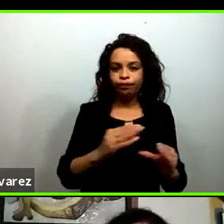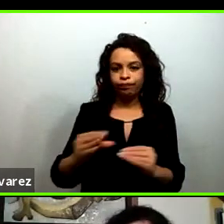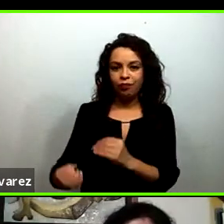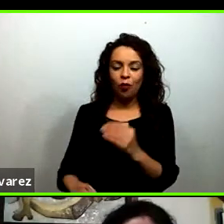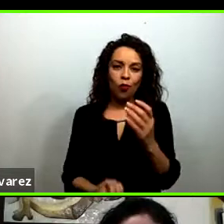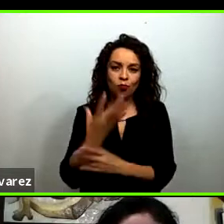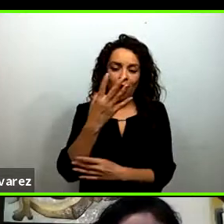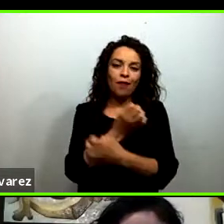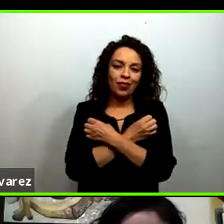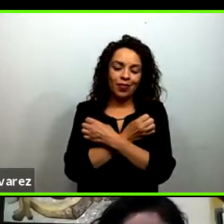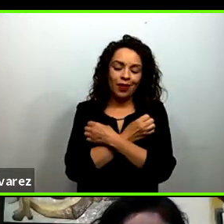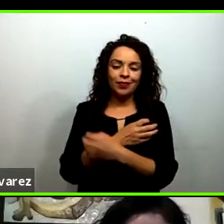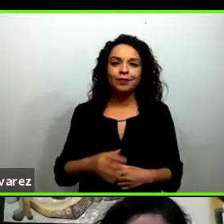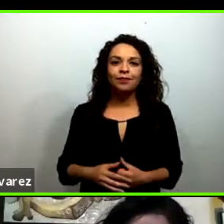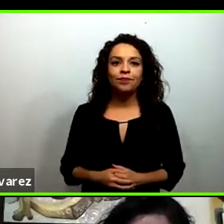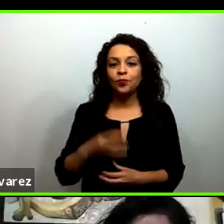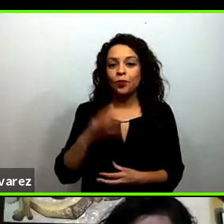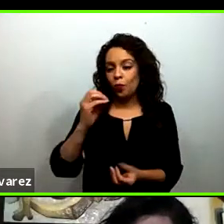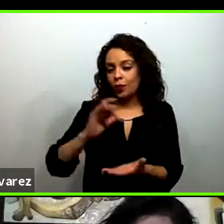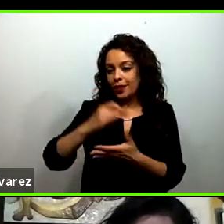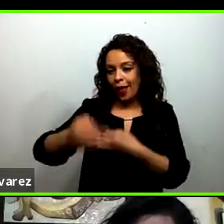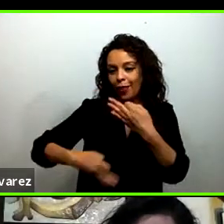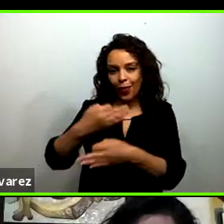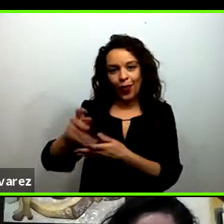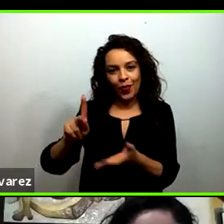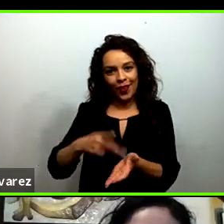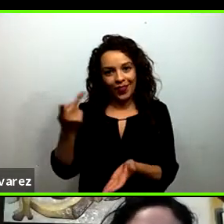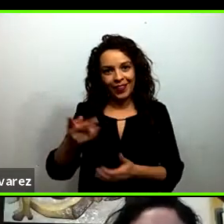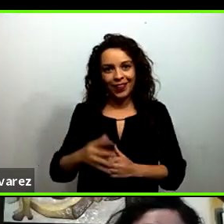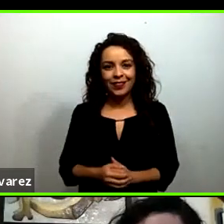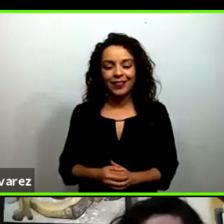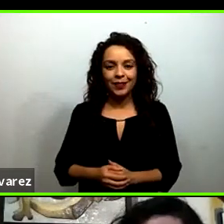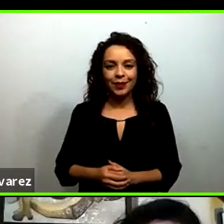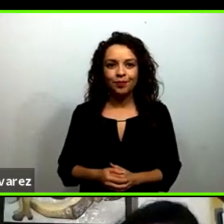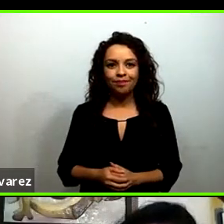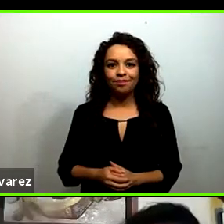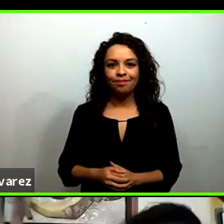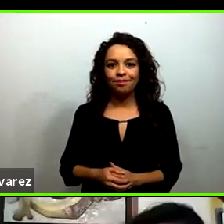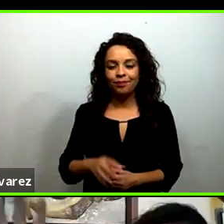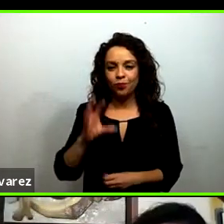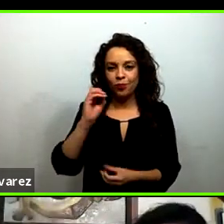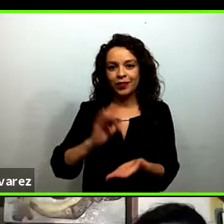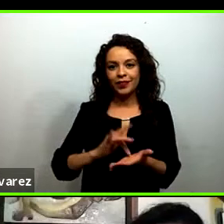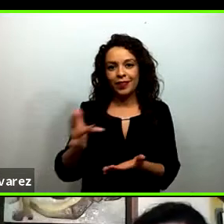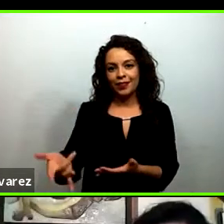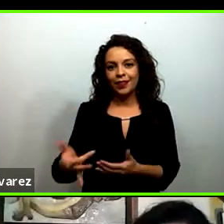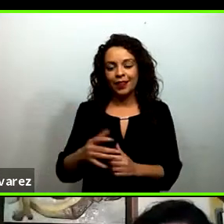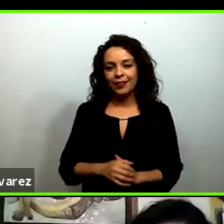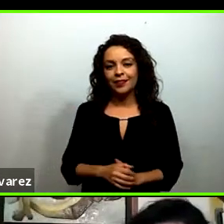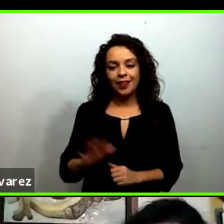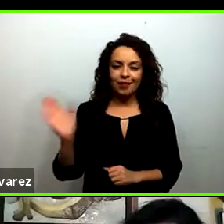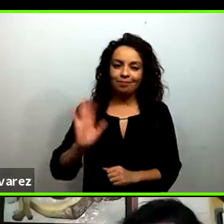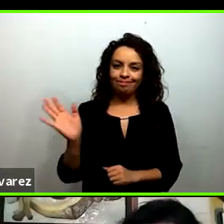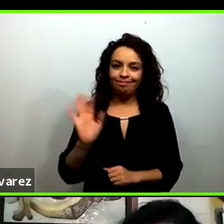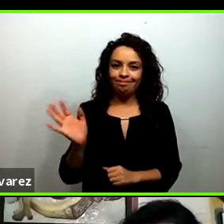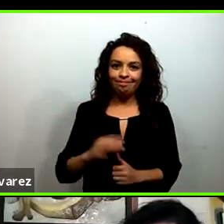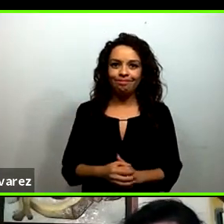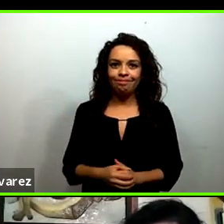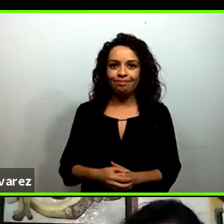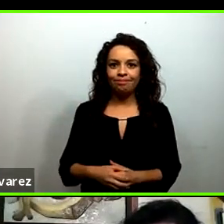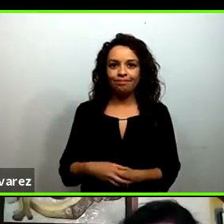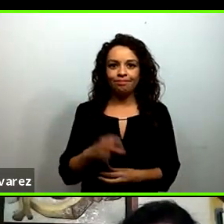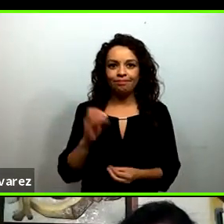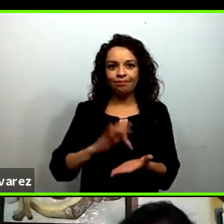nuevamente y bueno estamos en contacto muchas gracias saludos gracias a UNESCO a Laura